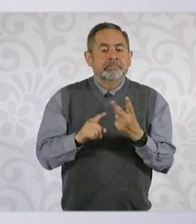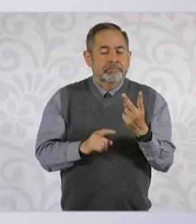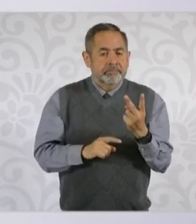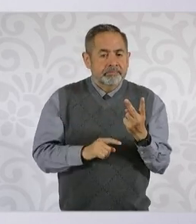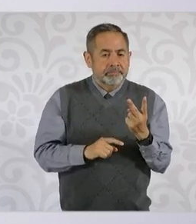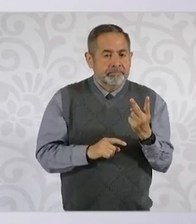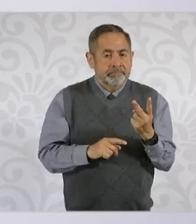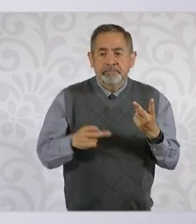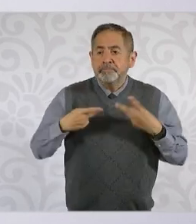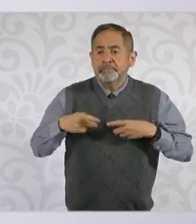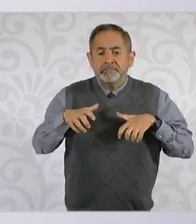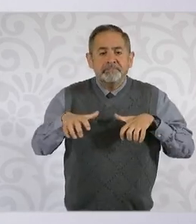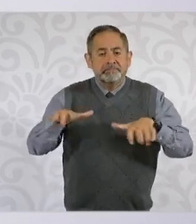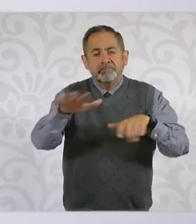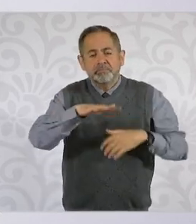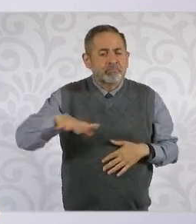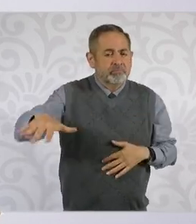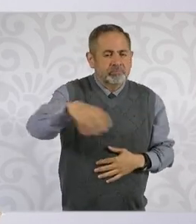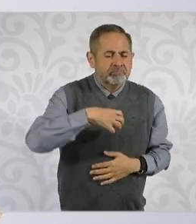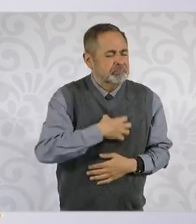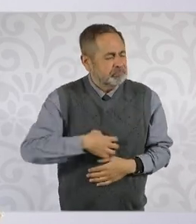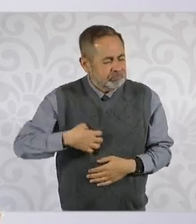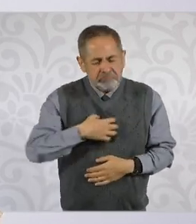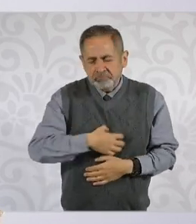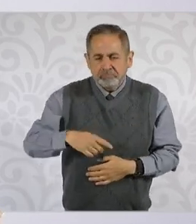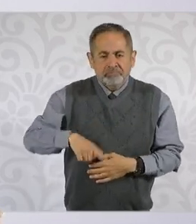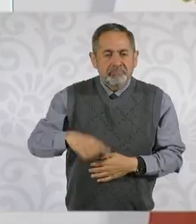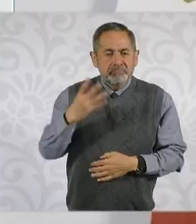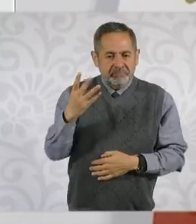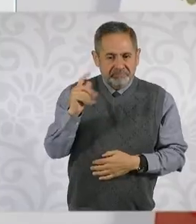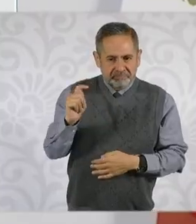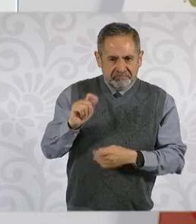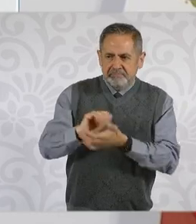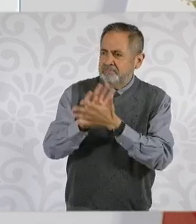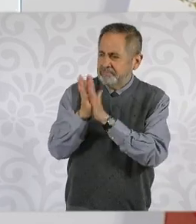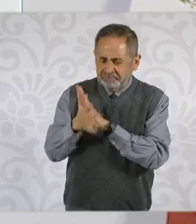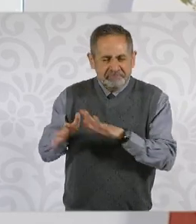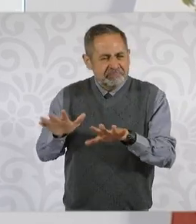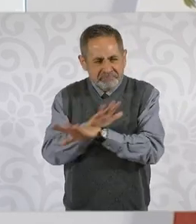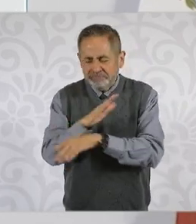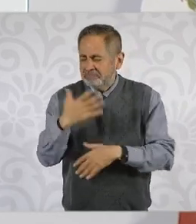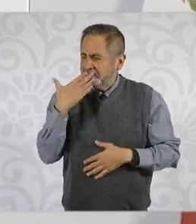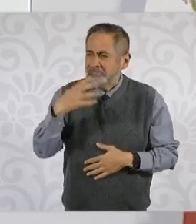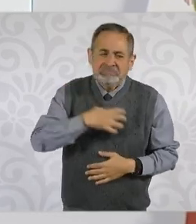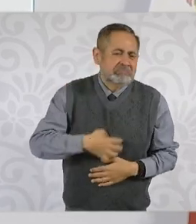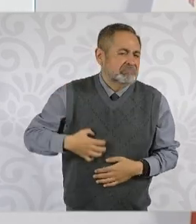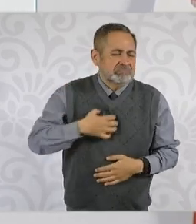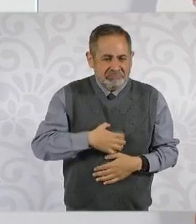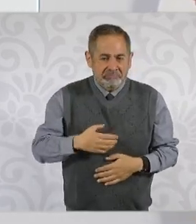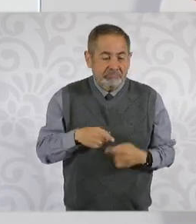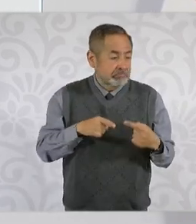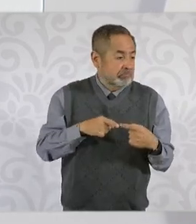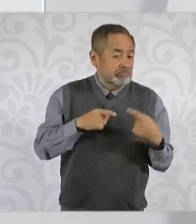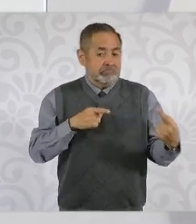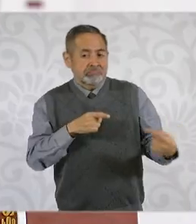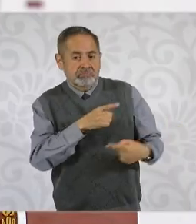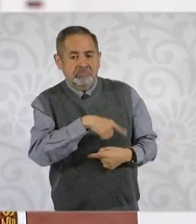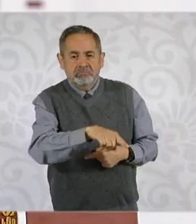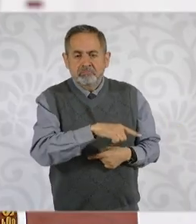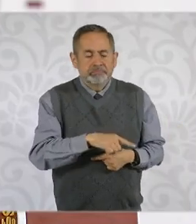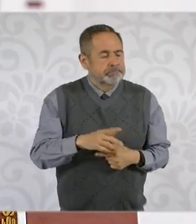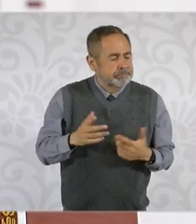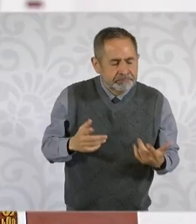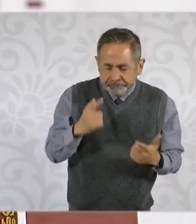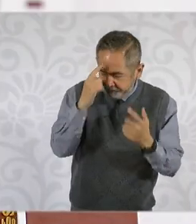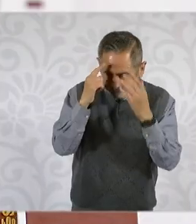el pueblo de México está contento con la Cuarta Transformación, eso es algo que nuestros adversarios no